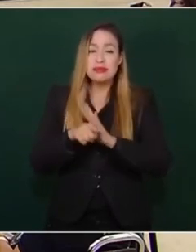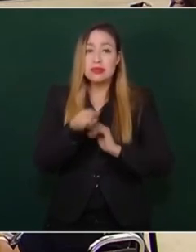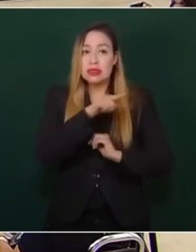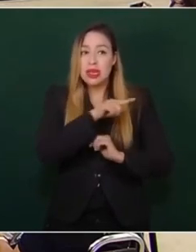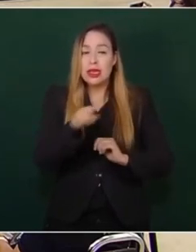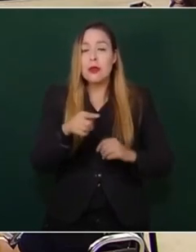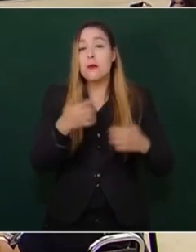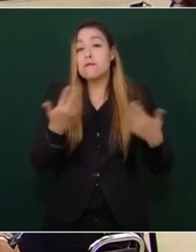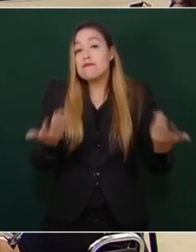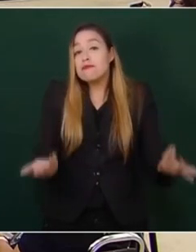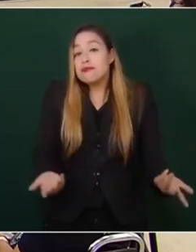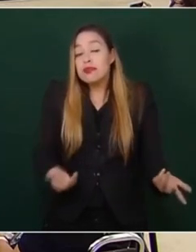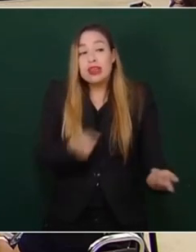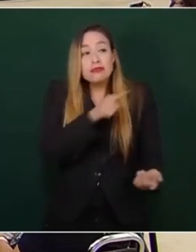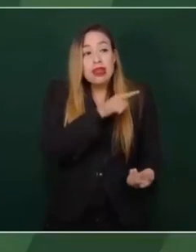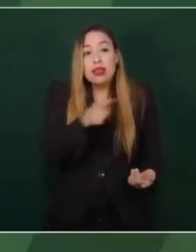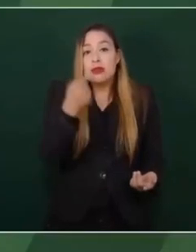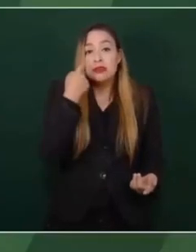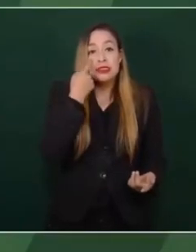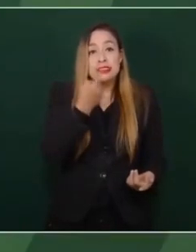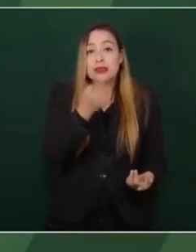muy mal.